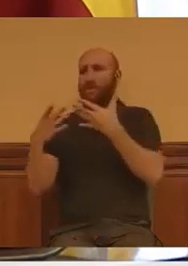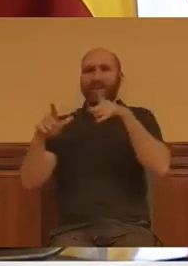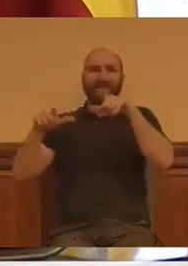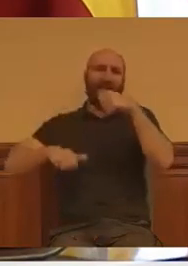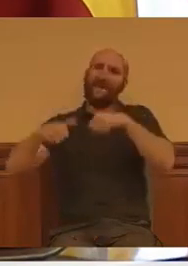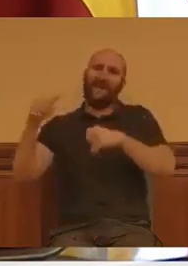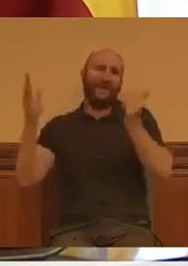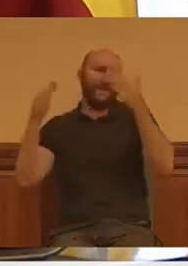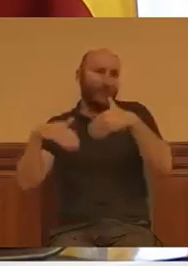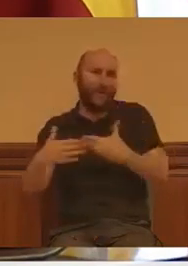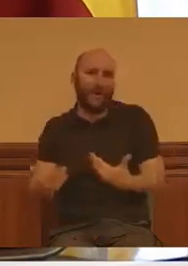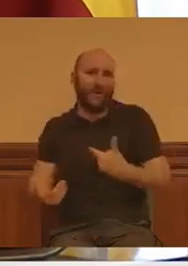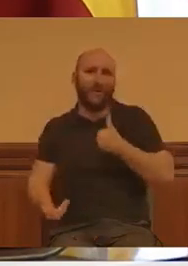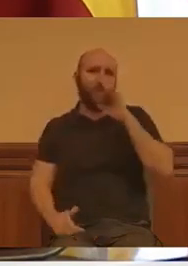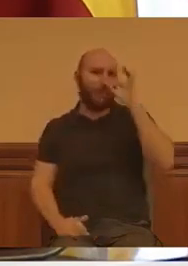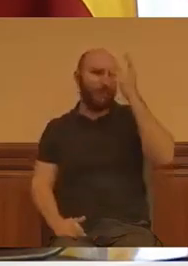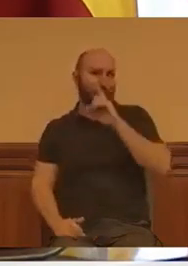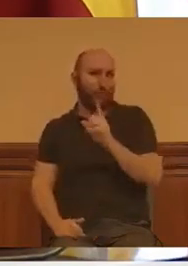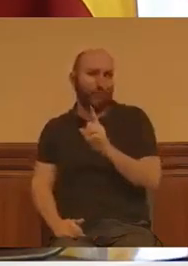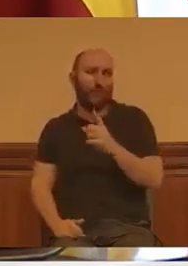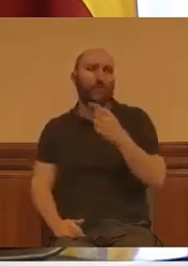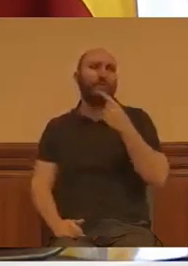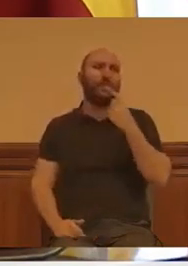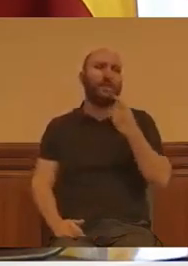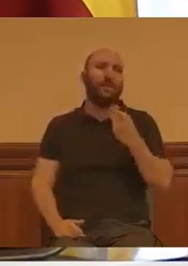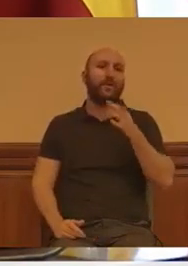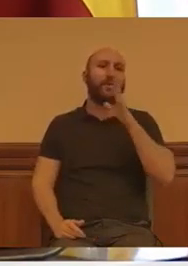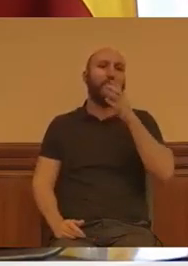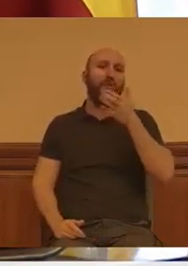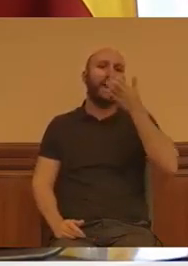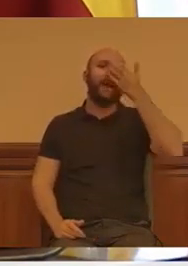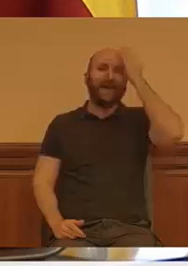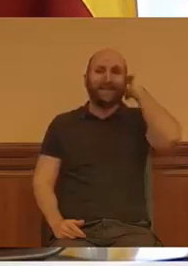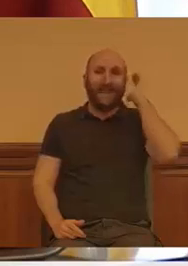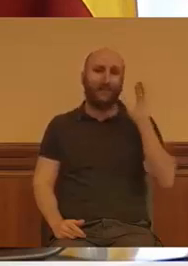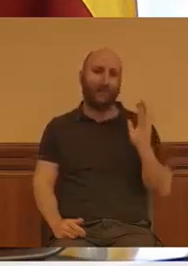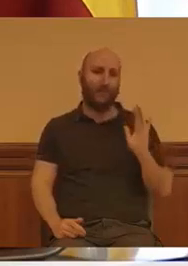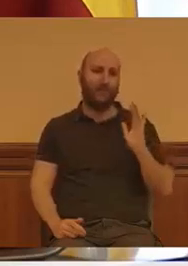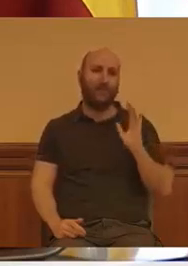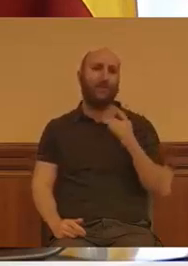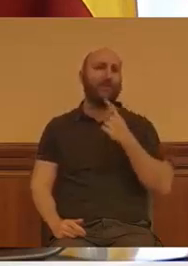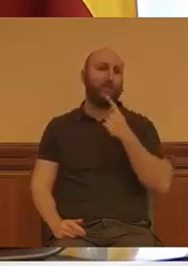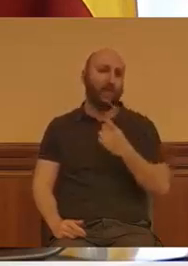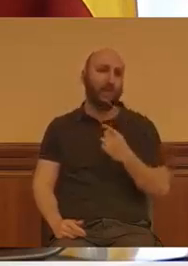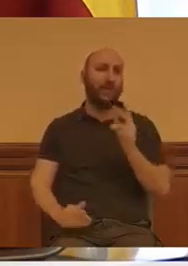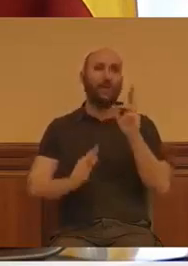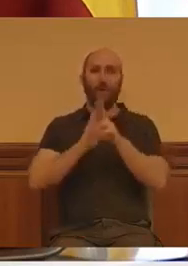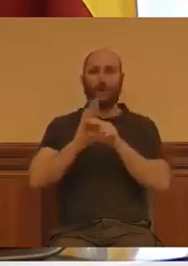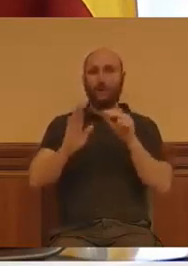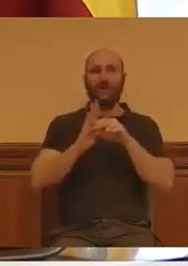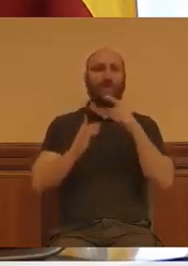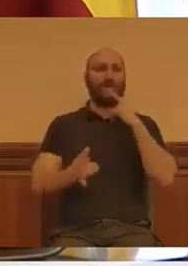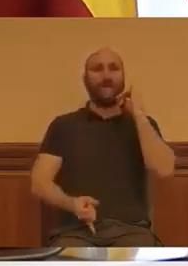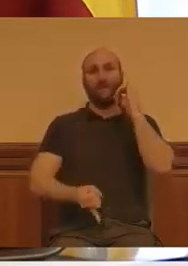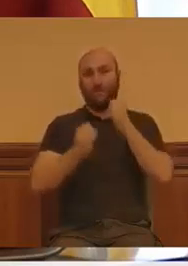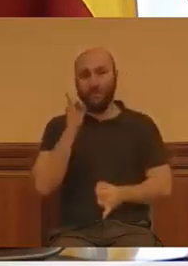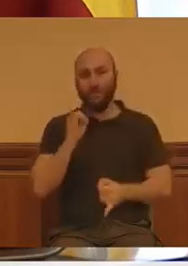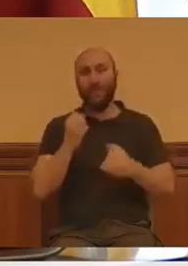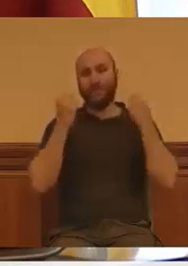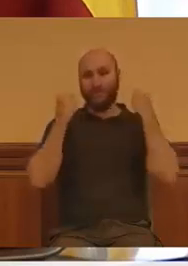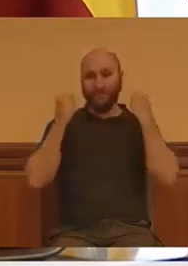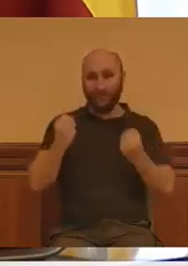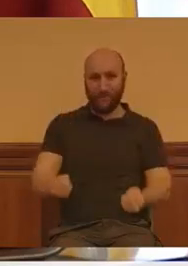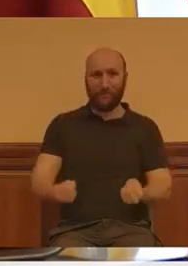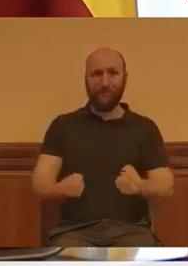Y no lo dije yo, es que lo dijo Pablo Casado. Vamos, se vio el vídeo que había metido el hombre la pata hasta el corbejón y lo vimos